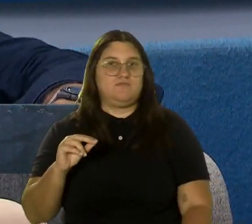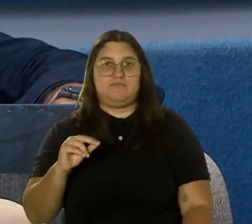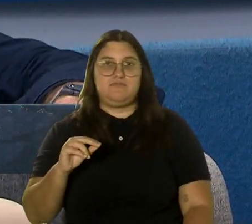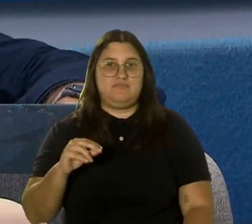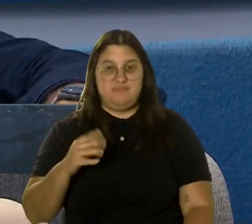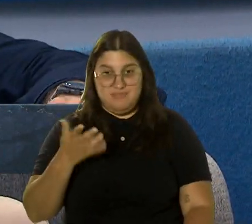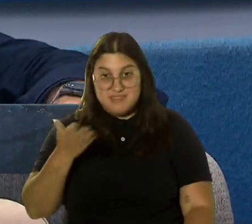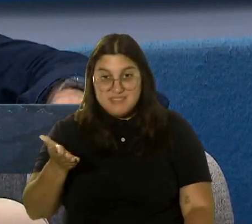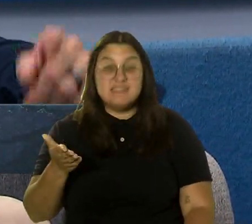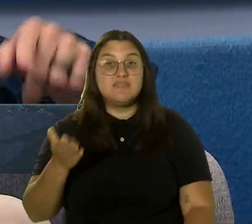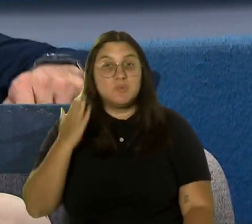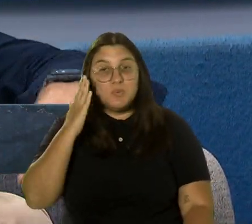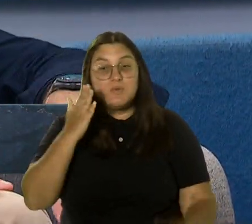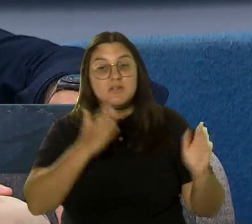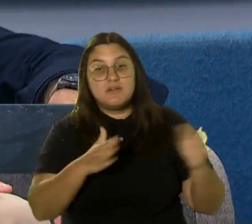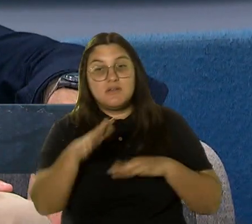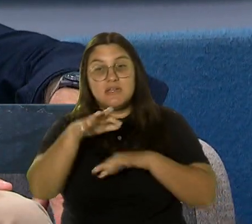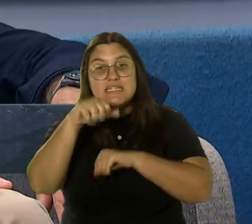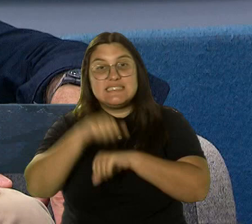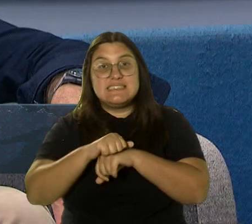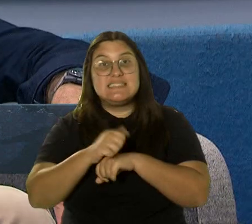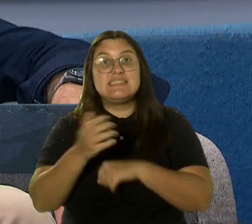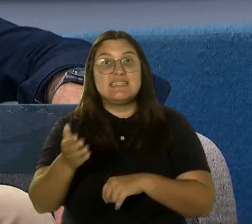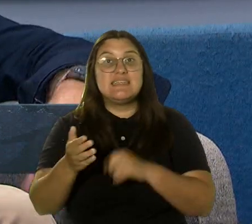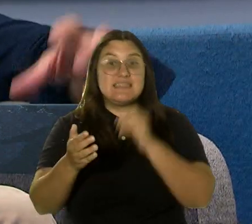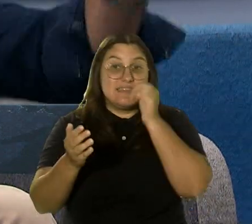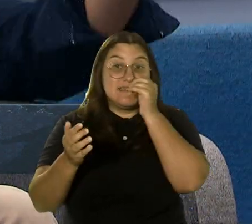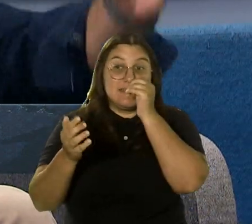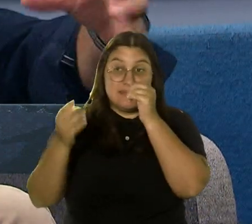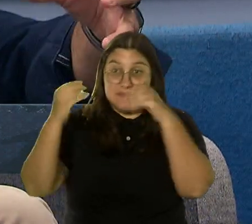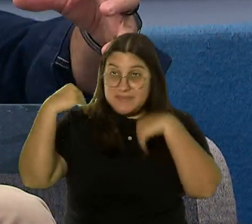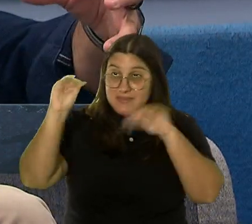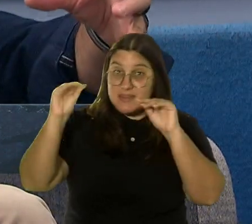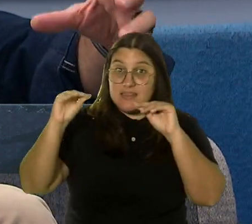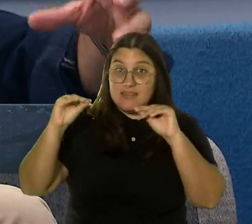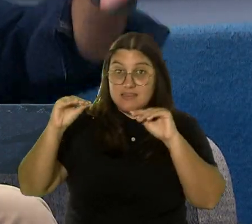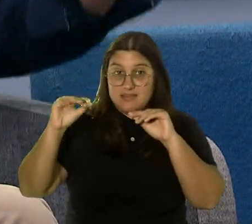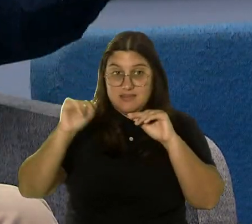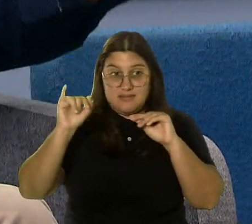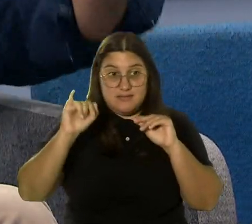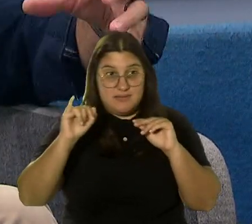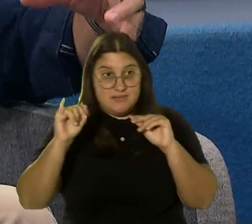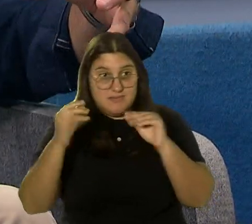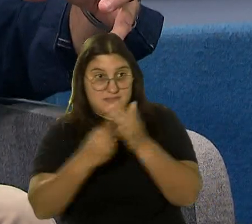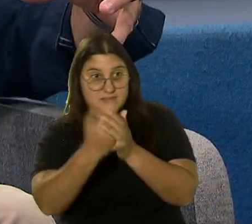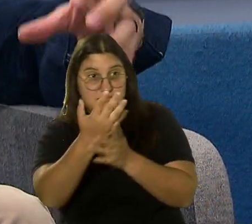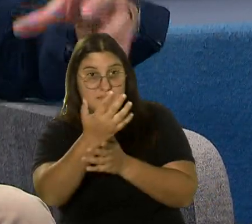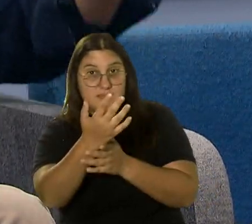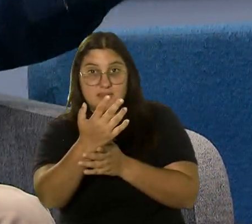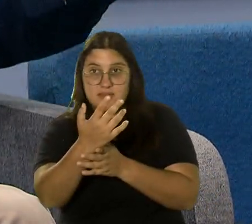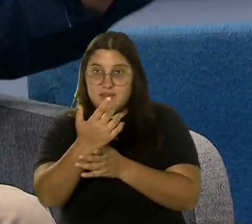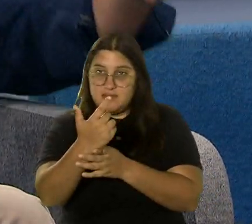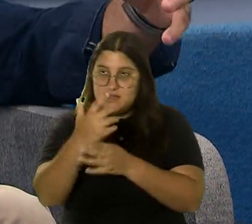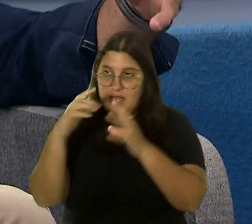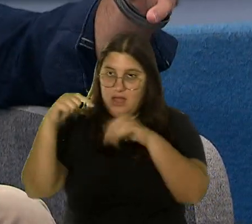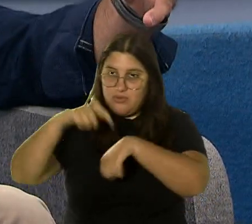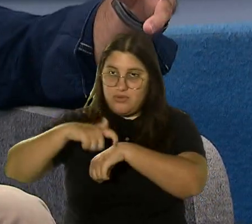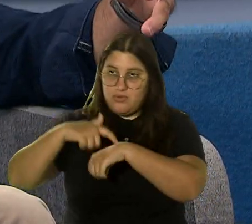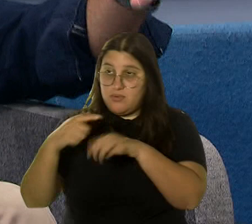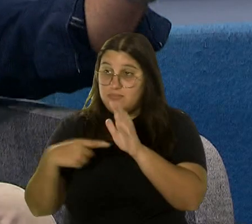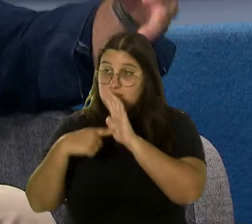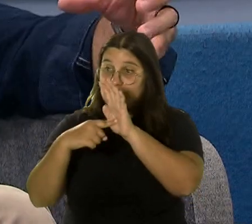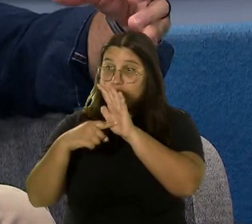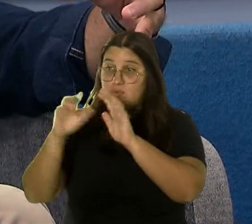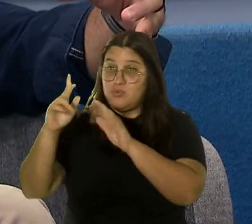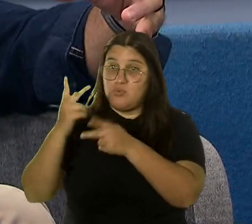ellos te van a coordinar la cita, el vendedor con el comprador. Y te vas a reunir a esta hora y le vas a presentar tu producto